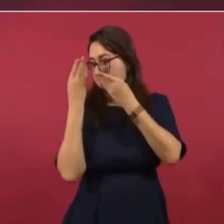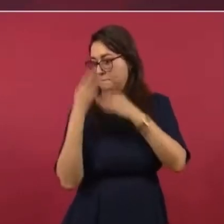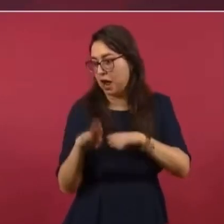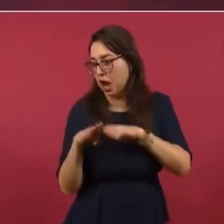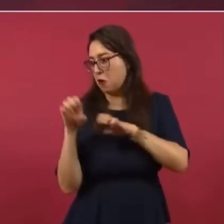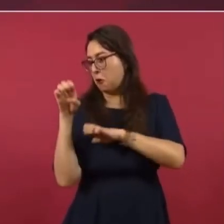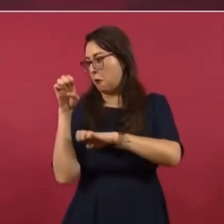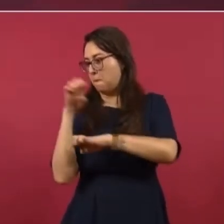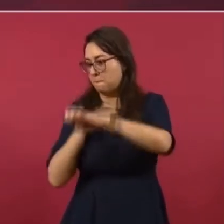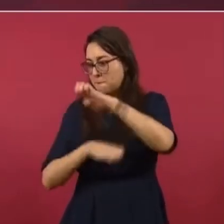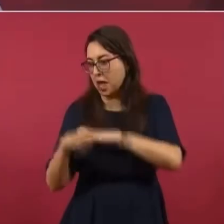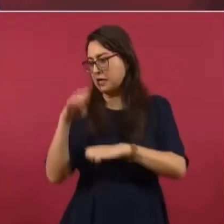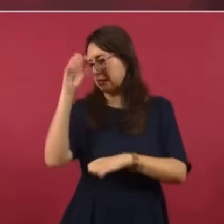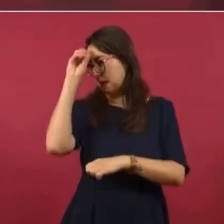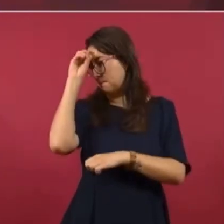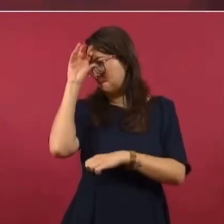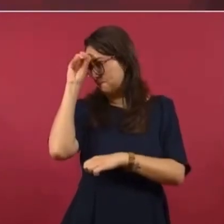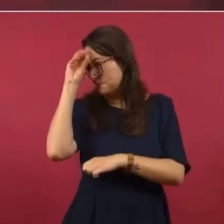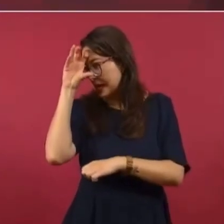minas.